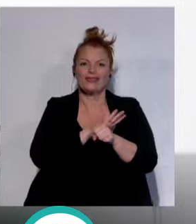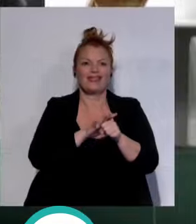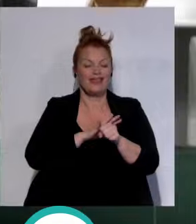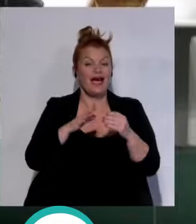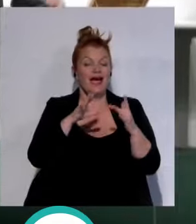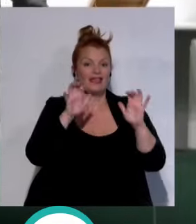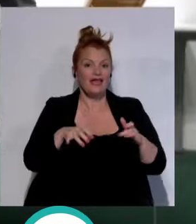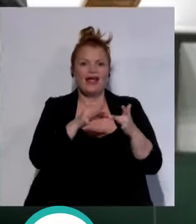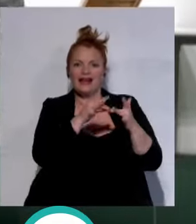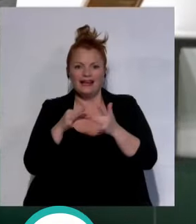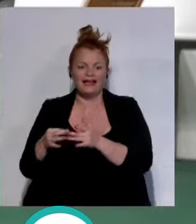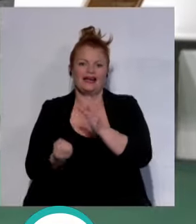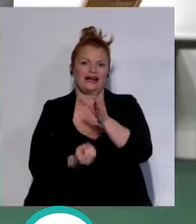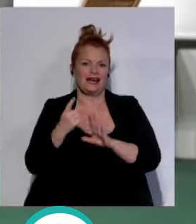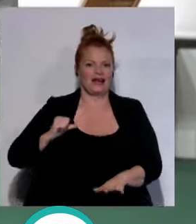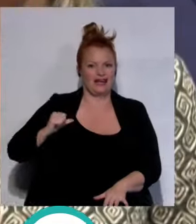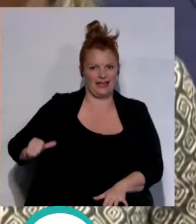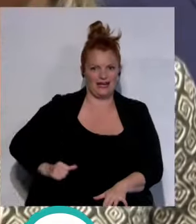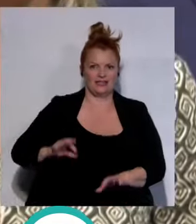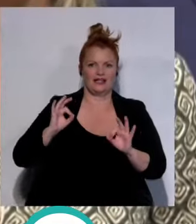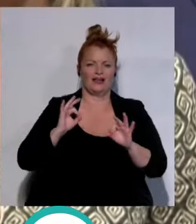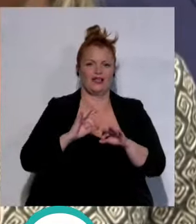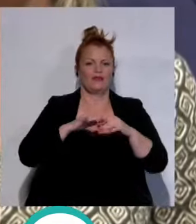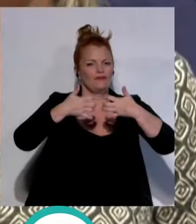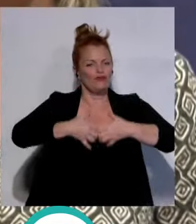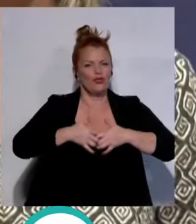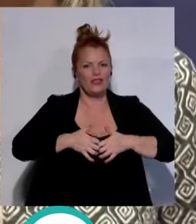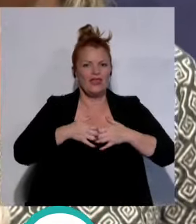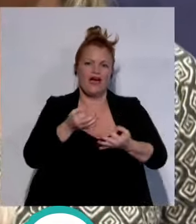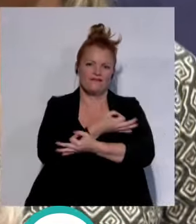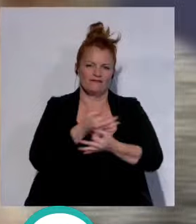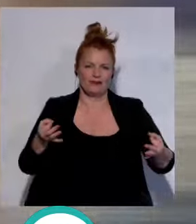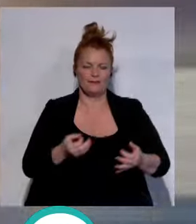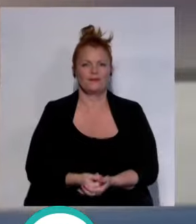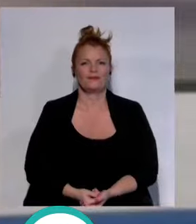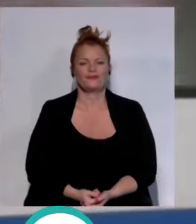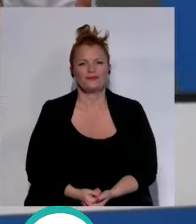líder y que genere riqueza bajo las premisas de la funcionalidad y la eficiencia.